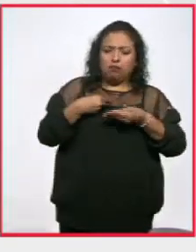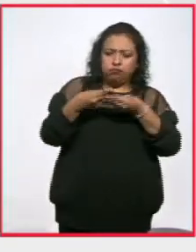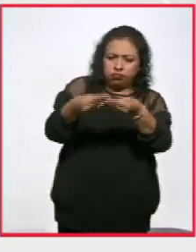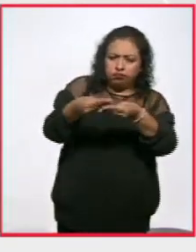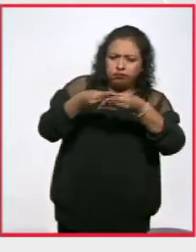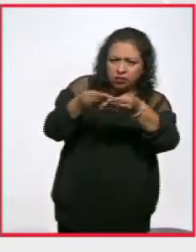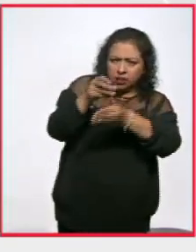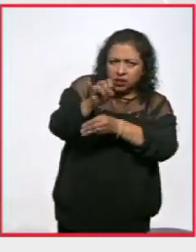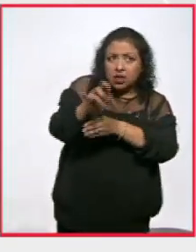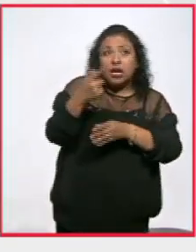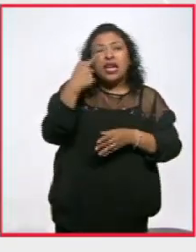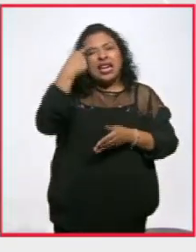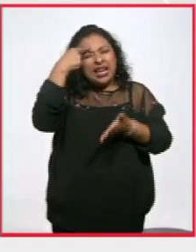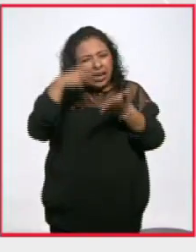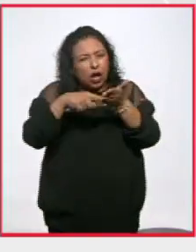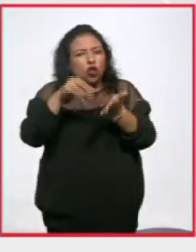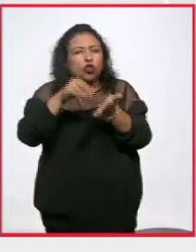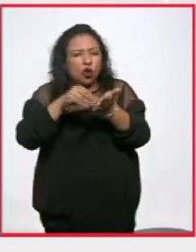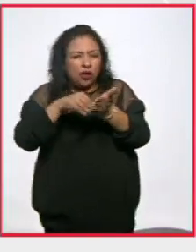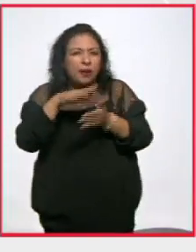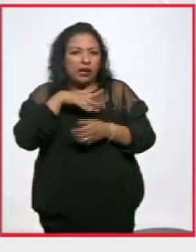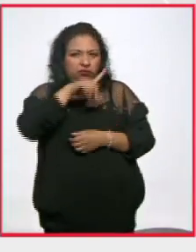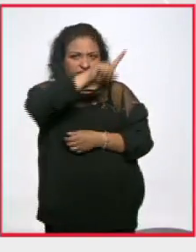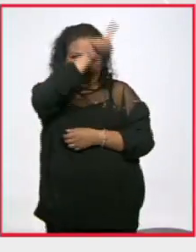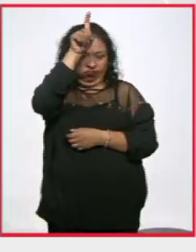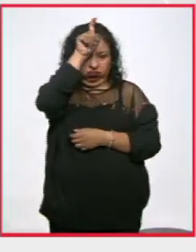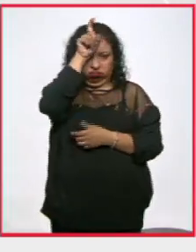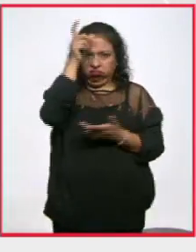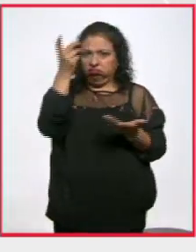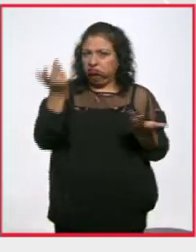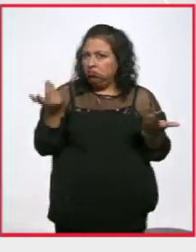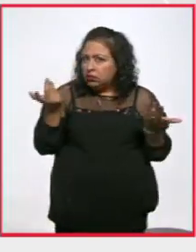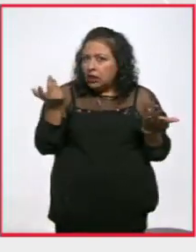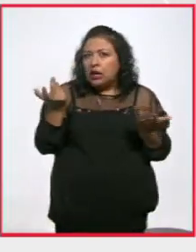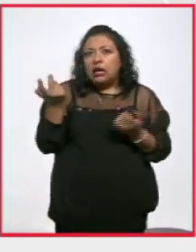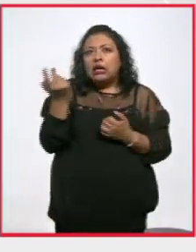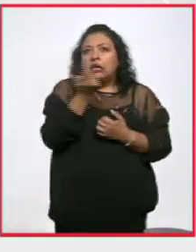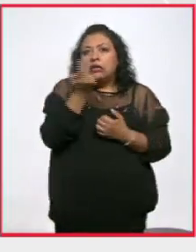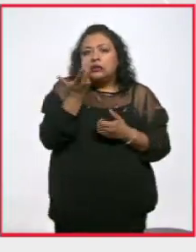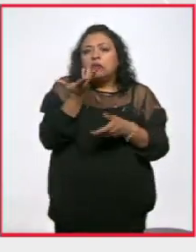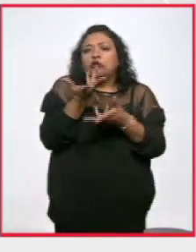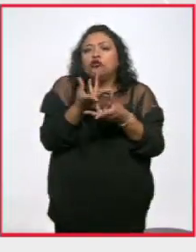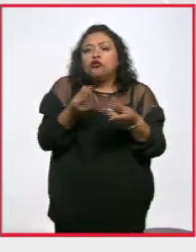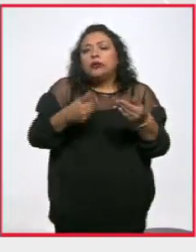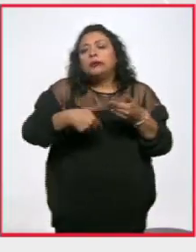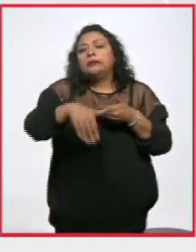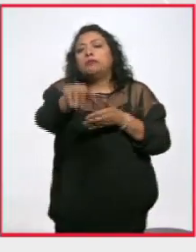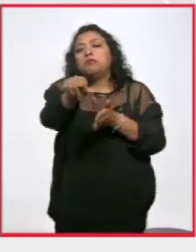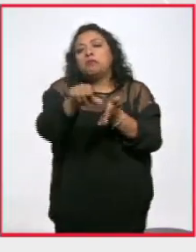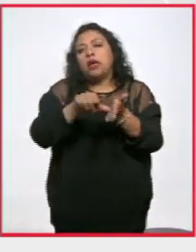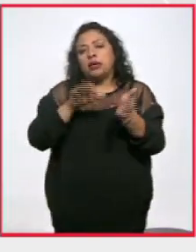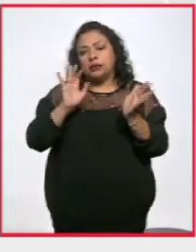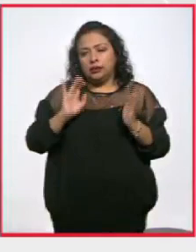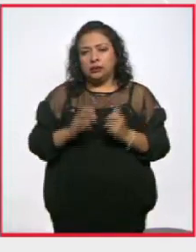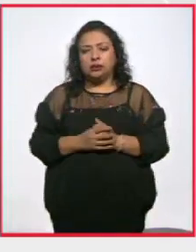todavía ahí hay una incógnita que tendremos que resolver en los siguientes meses.